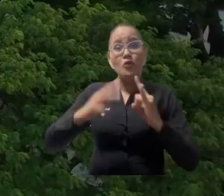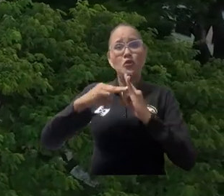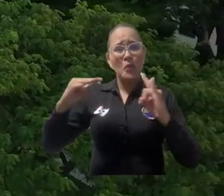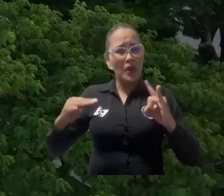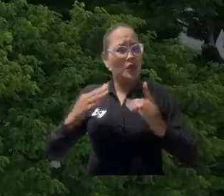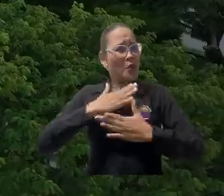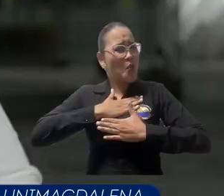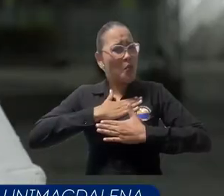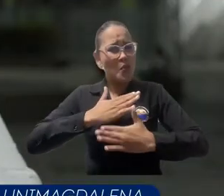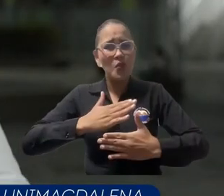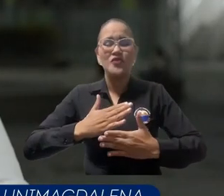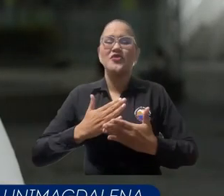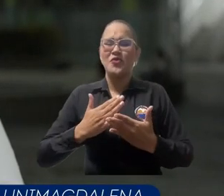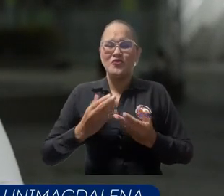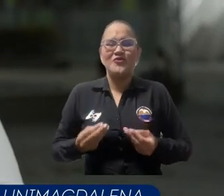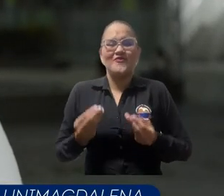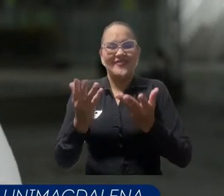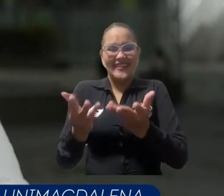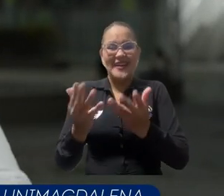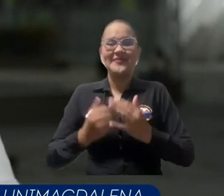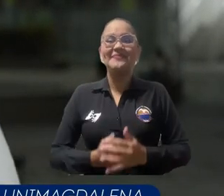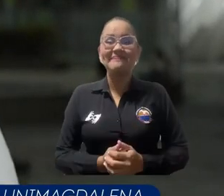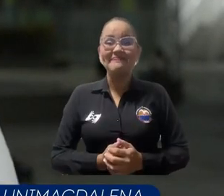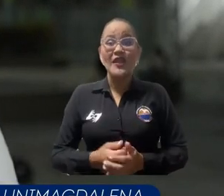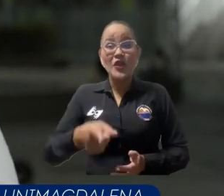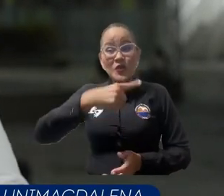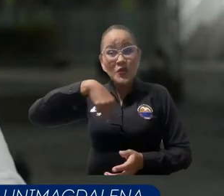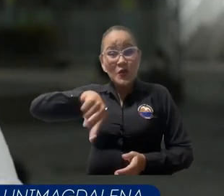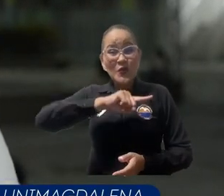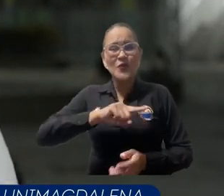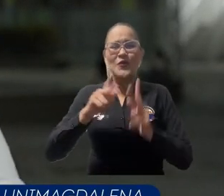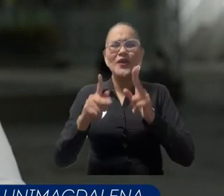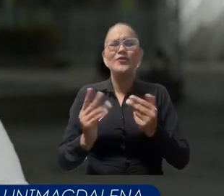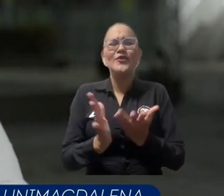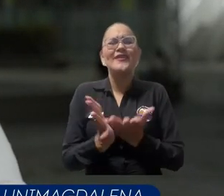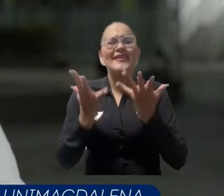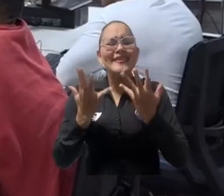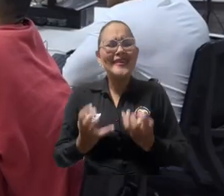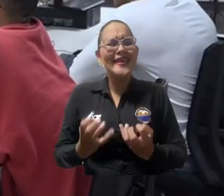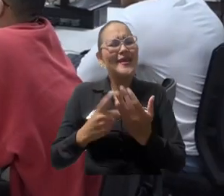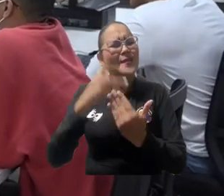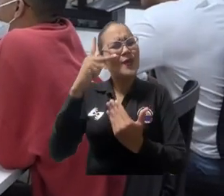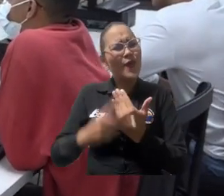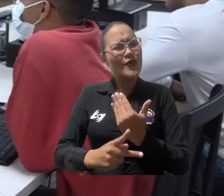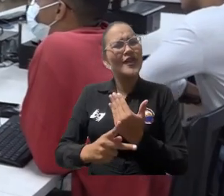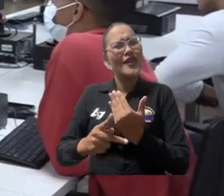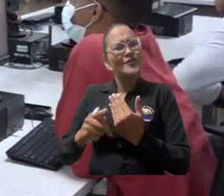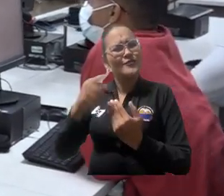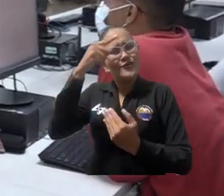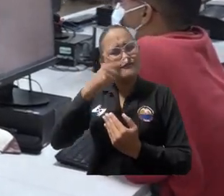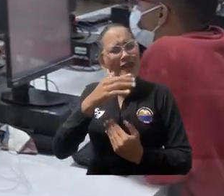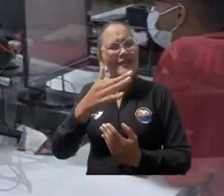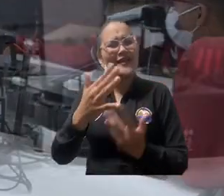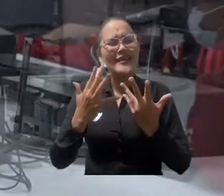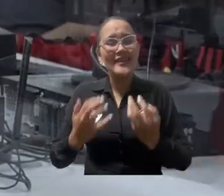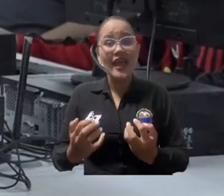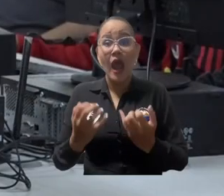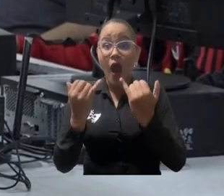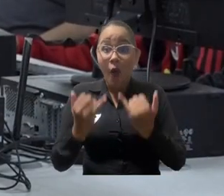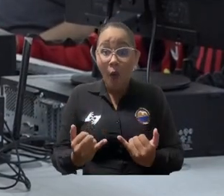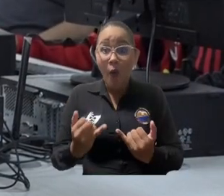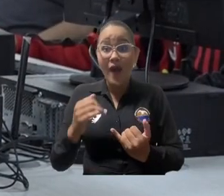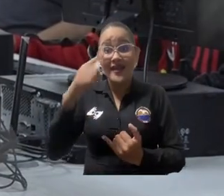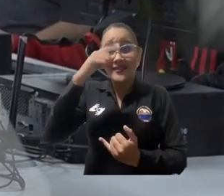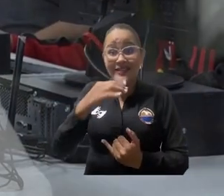ofrecer a la ciudad. Proyectos que los estudiantes soñamos con realizar en el distrito. Y qué bonito que el distrito de Santa Marta empiece a